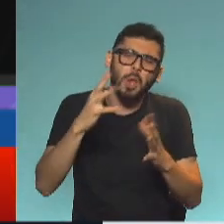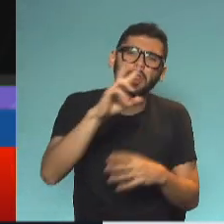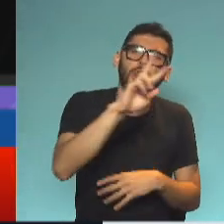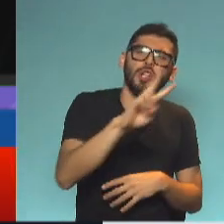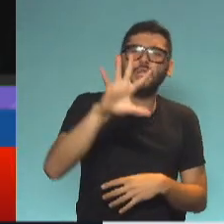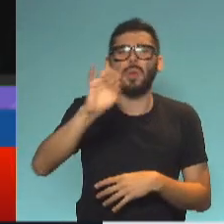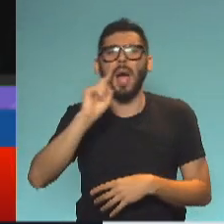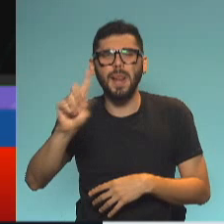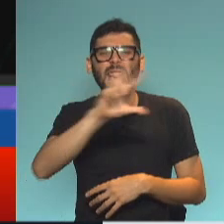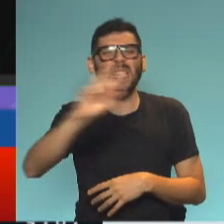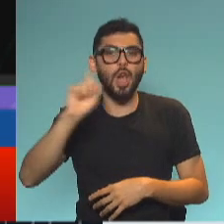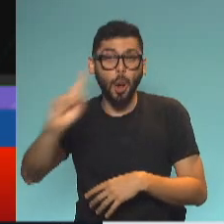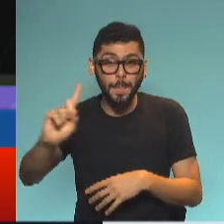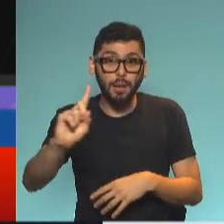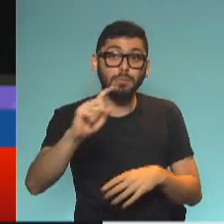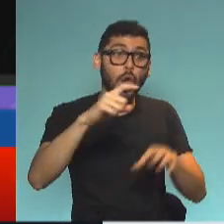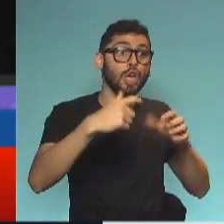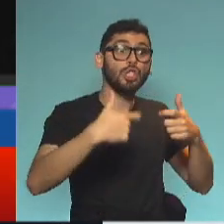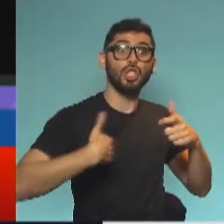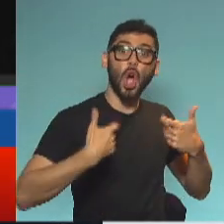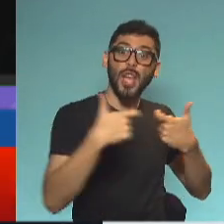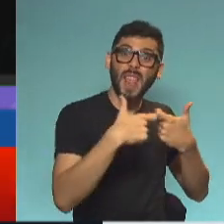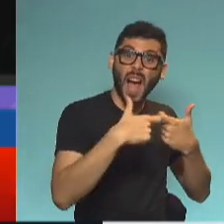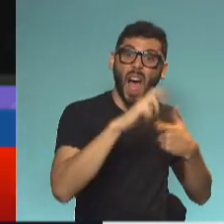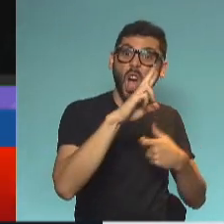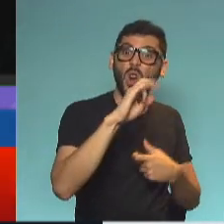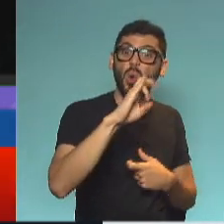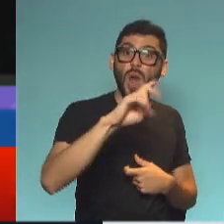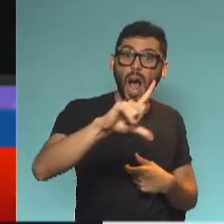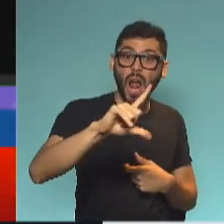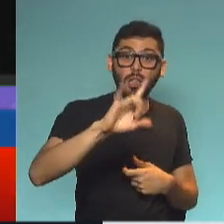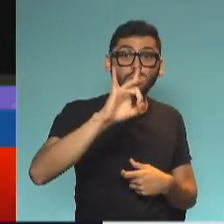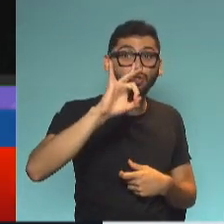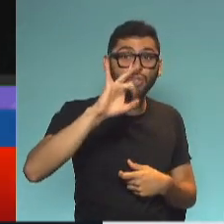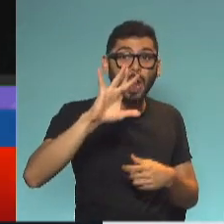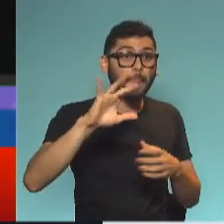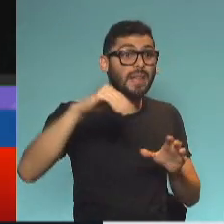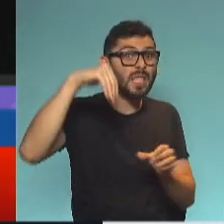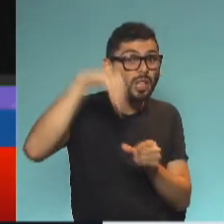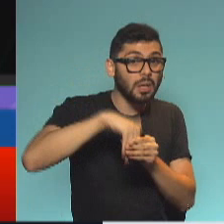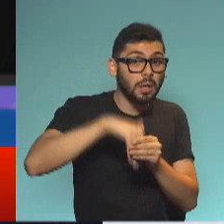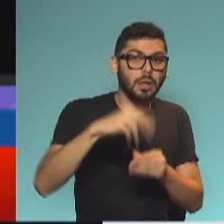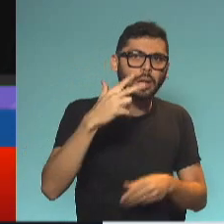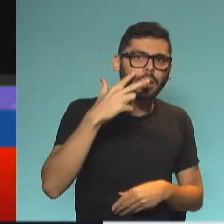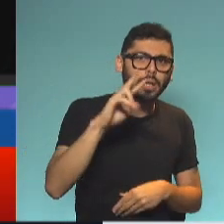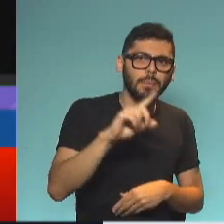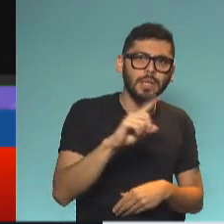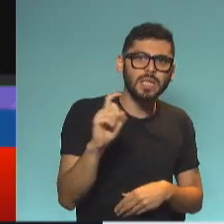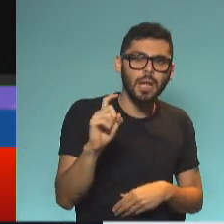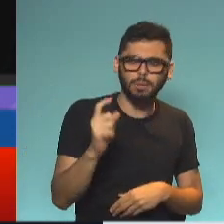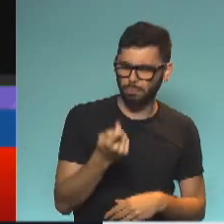había en condiciones de votar en la sociedad rural argentina apenas 3.100 productores. ¡Qué pocos! De esos 3